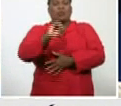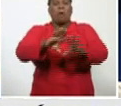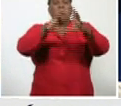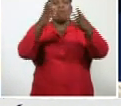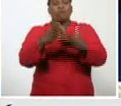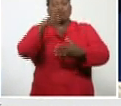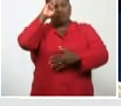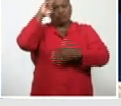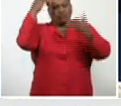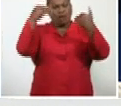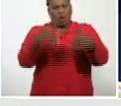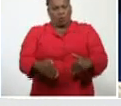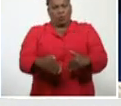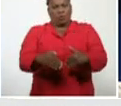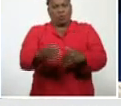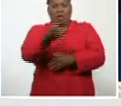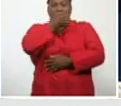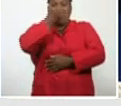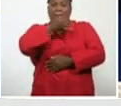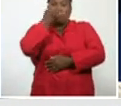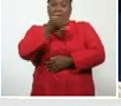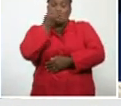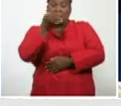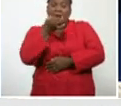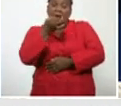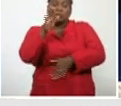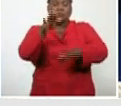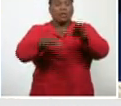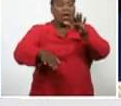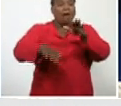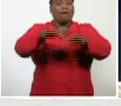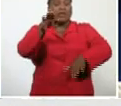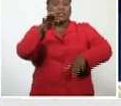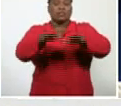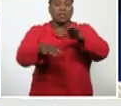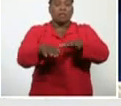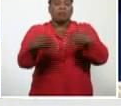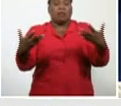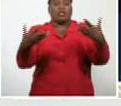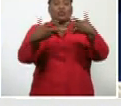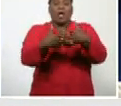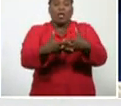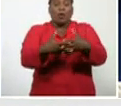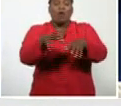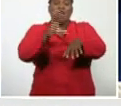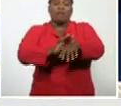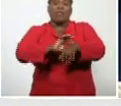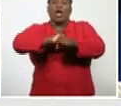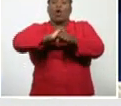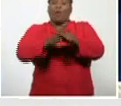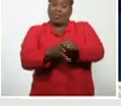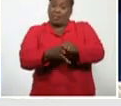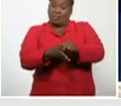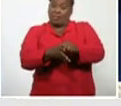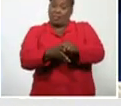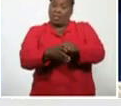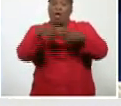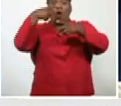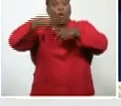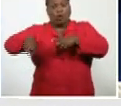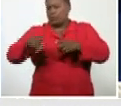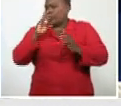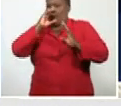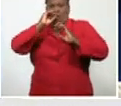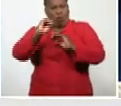se plantea, que en unos casos, se corresponde, con un COVID, con una COVID-19, y en otros casos, no,